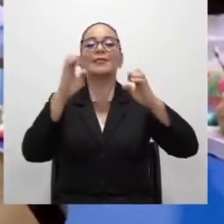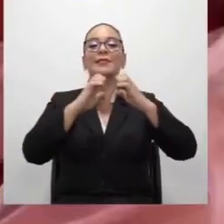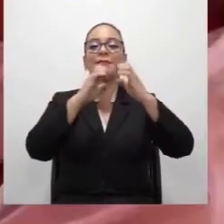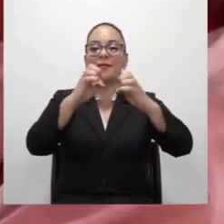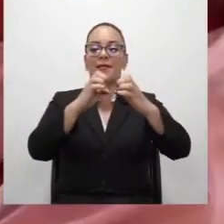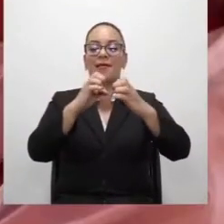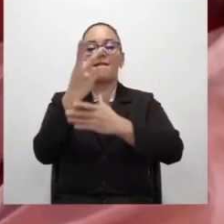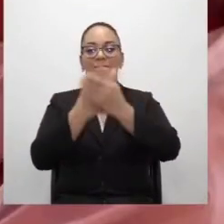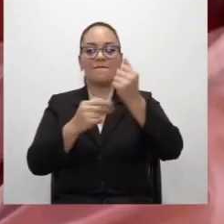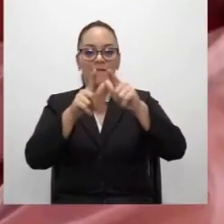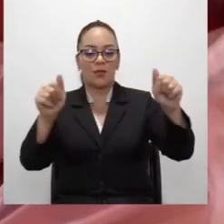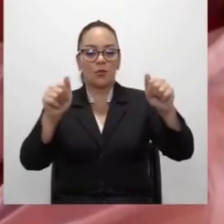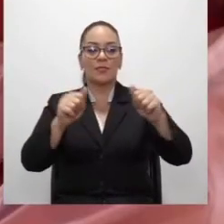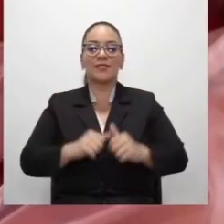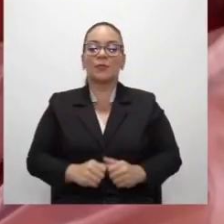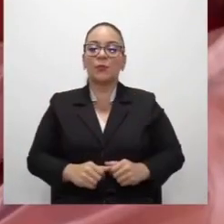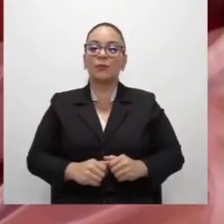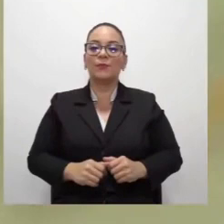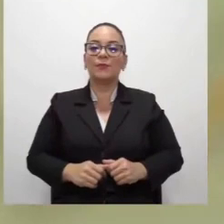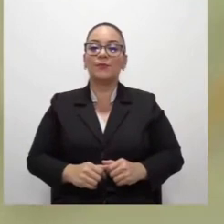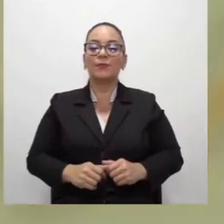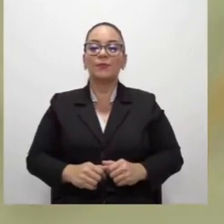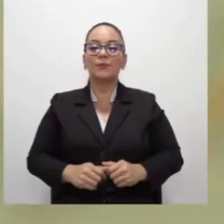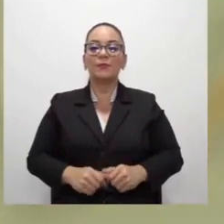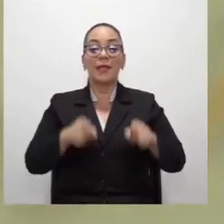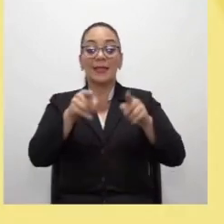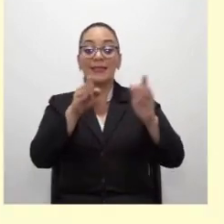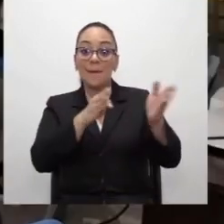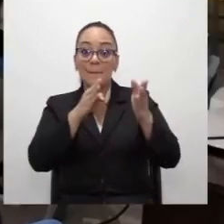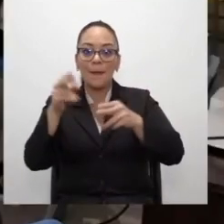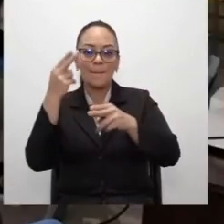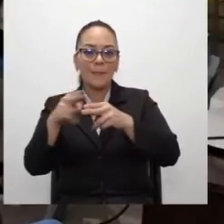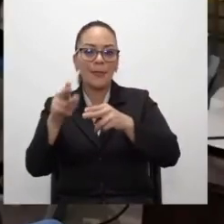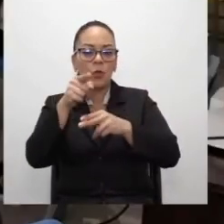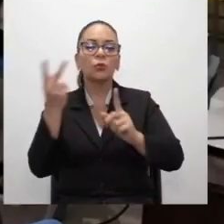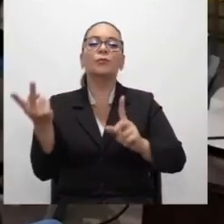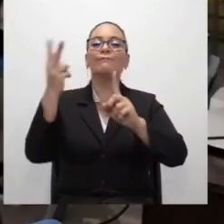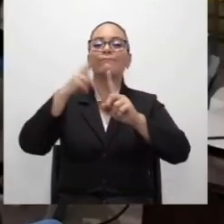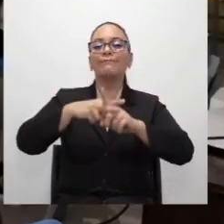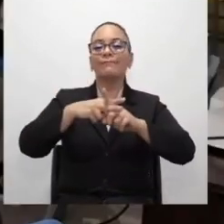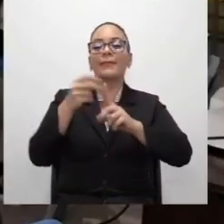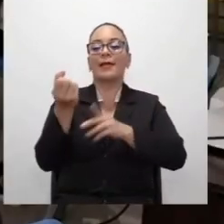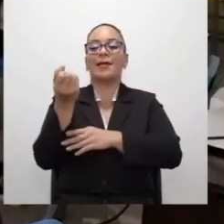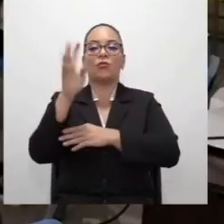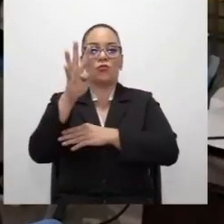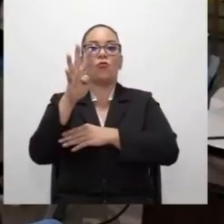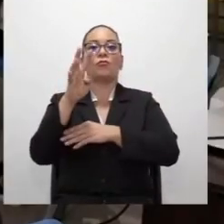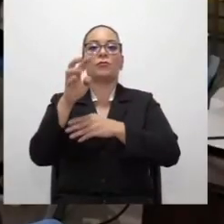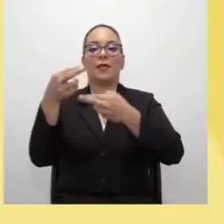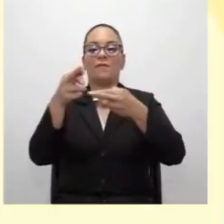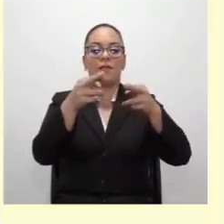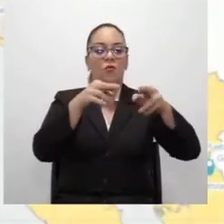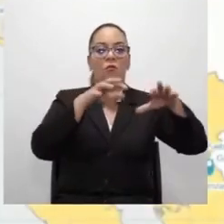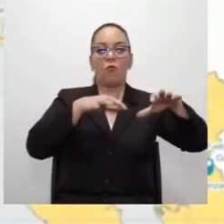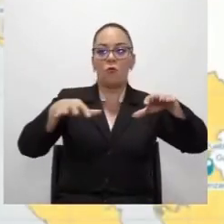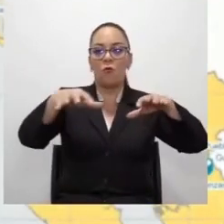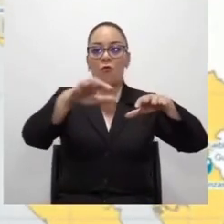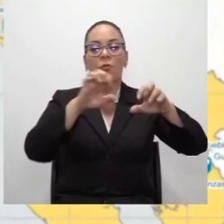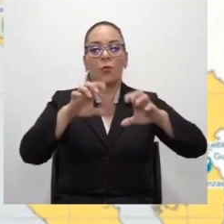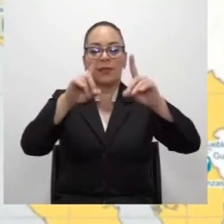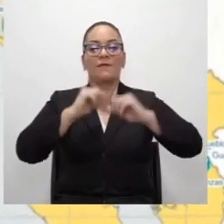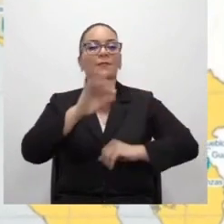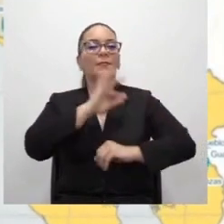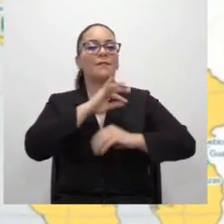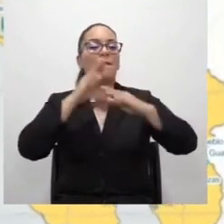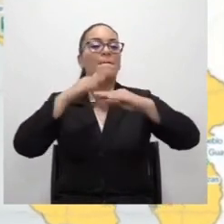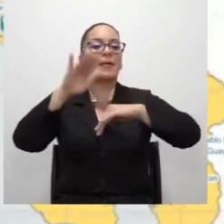bilingüismo. Este plan piloto se ejecutará en 14 regiones educativas y beneficiará a